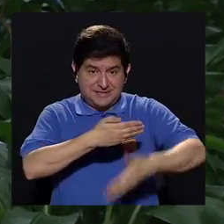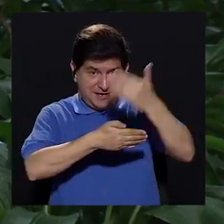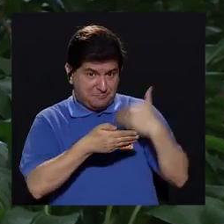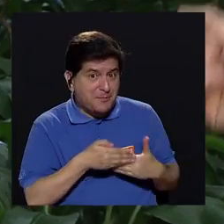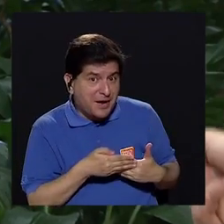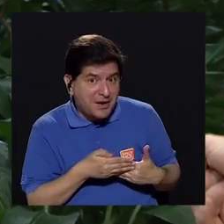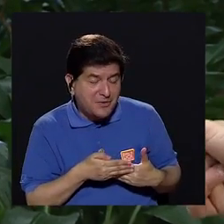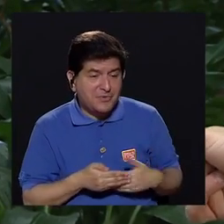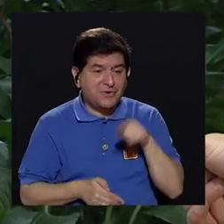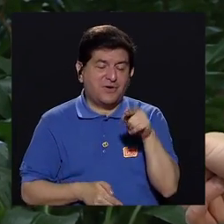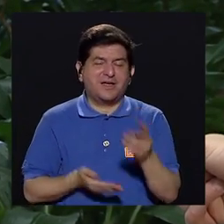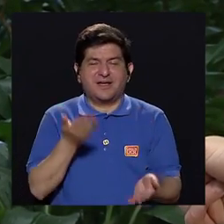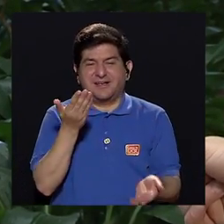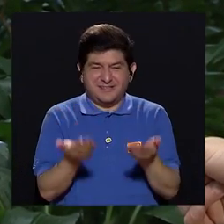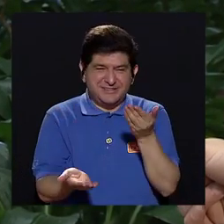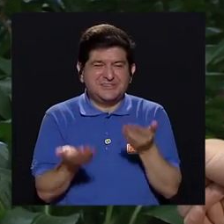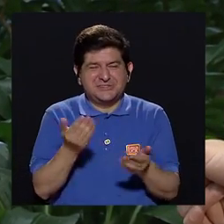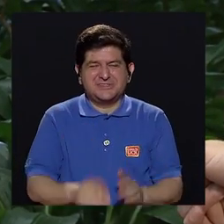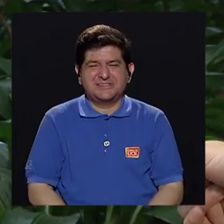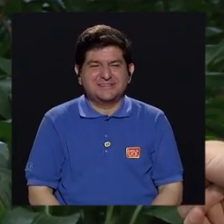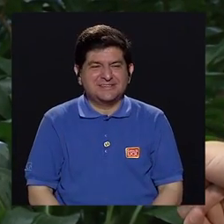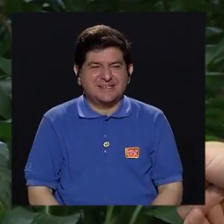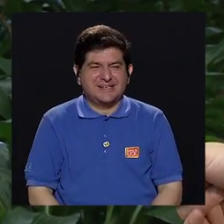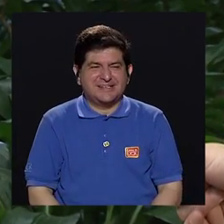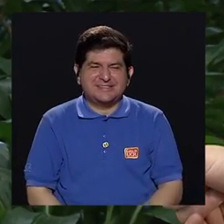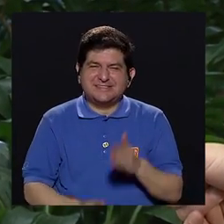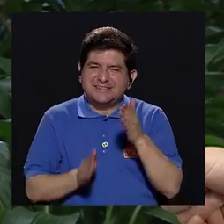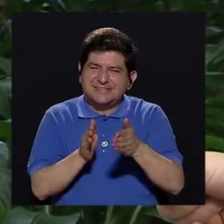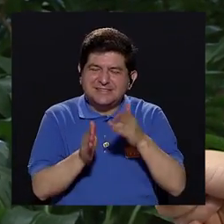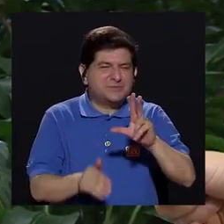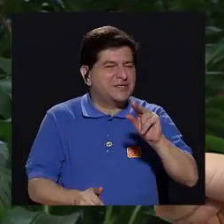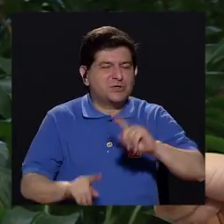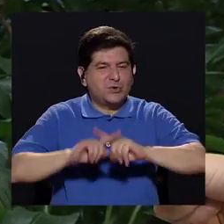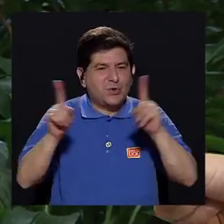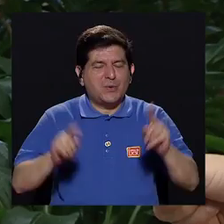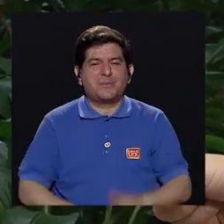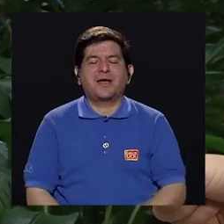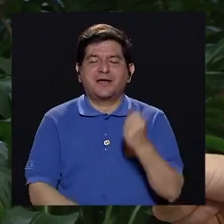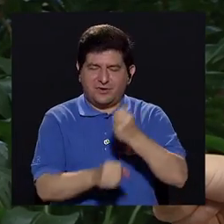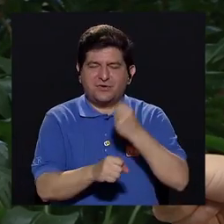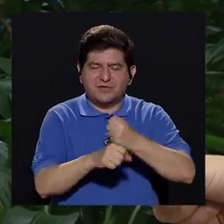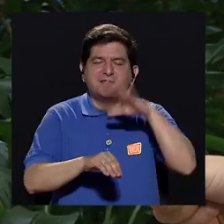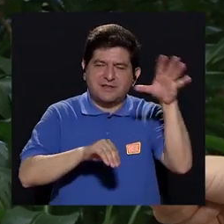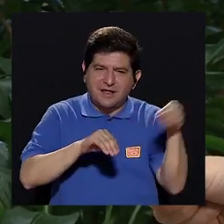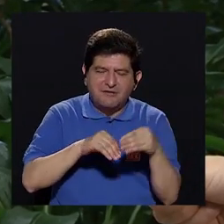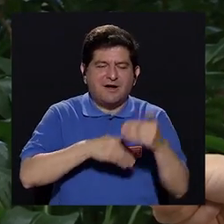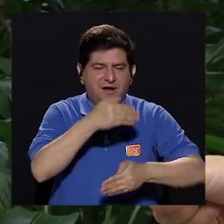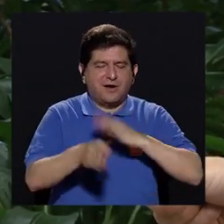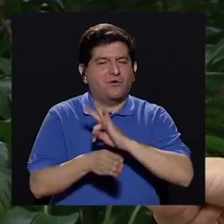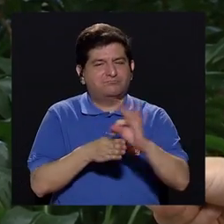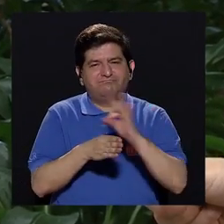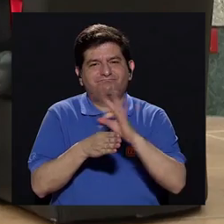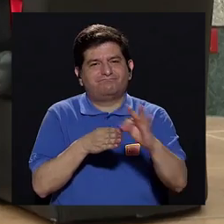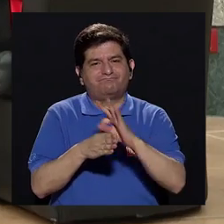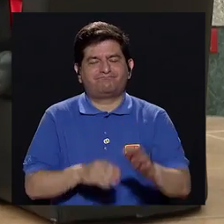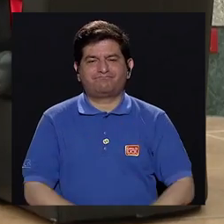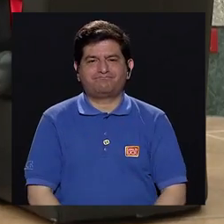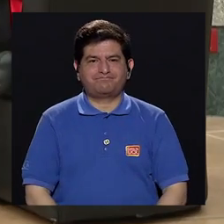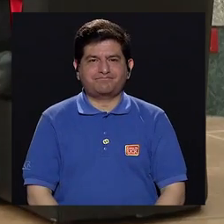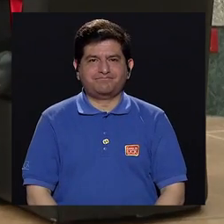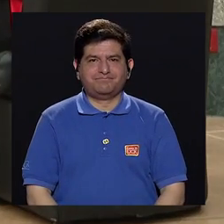antecedente va a ser un poco más no digamos lerdo pero sí un poco más de trabajo ya el proceso terapéutico